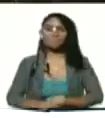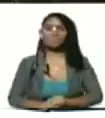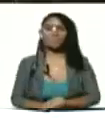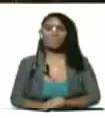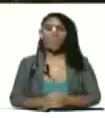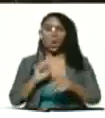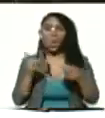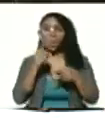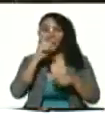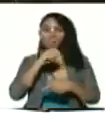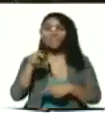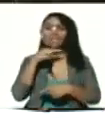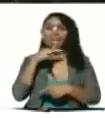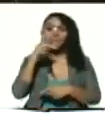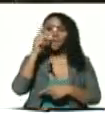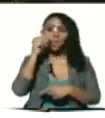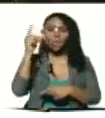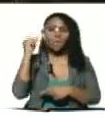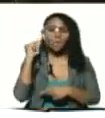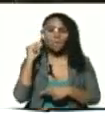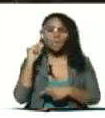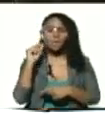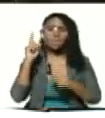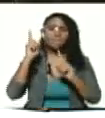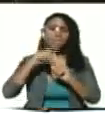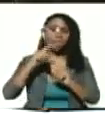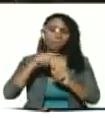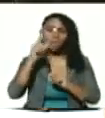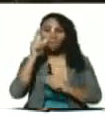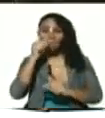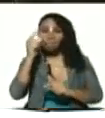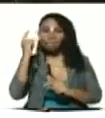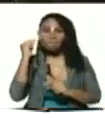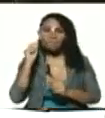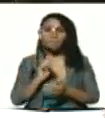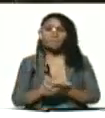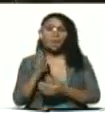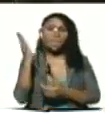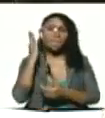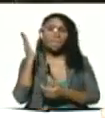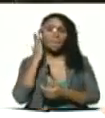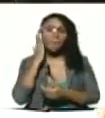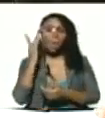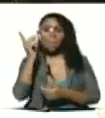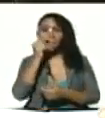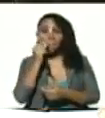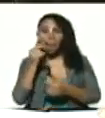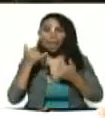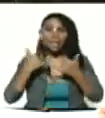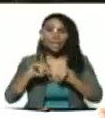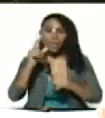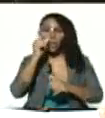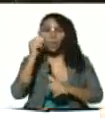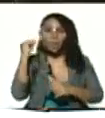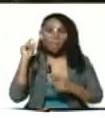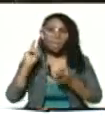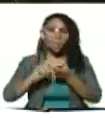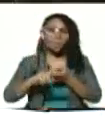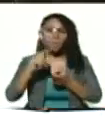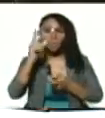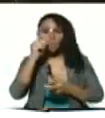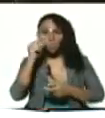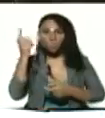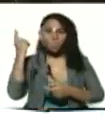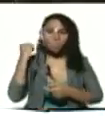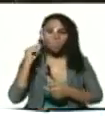cumpleaños de un nieto de una nieta de la tía de la mamá del papá del hijo de la hija del esposo de la esposa